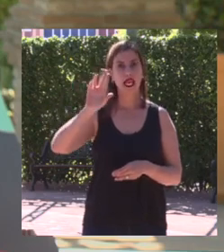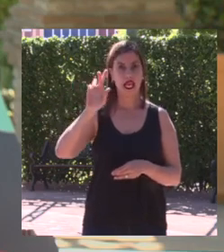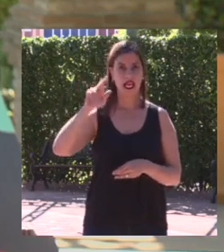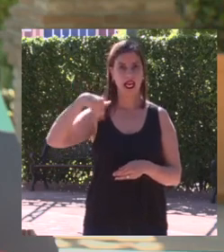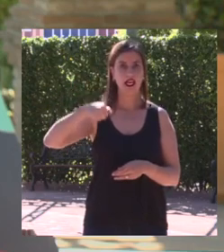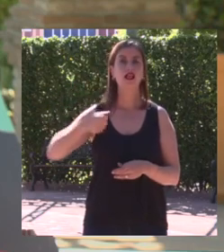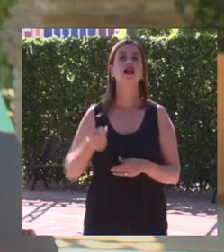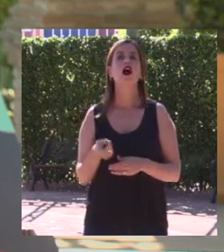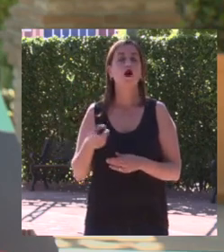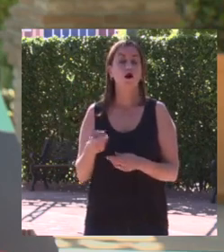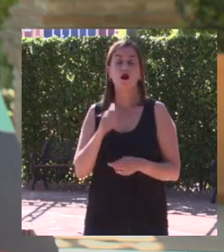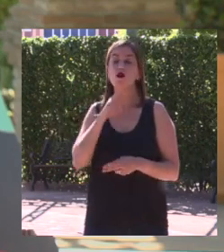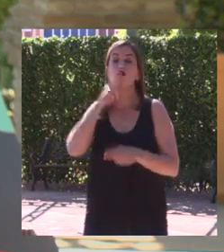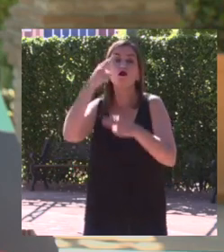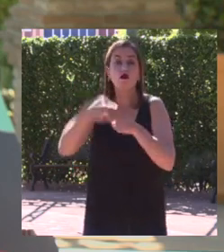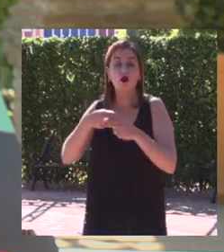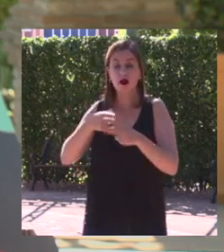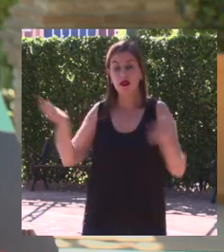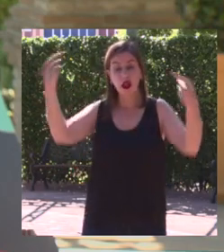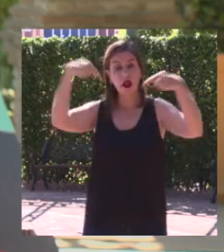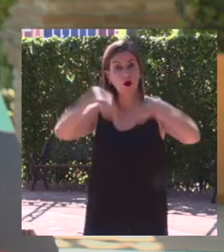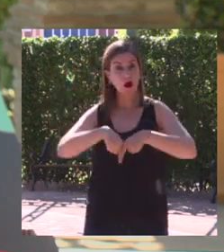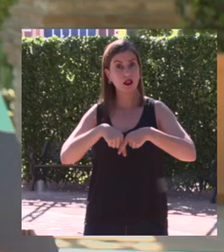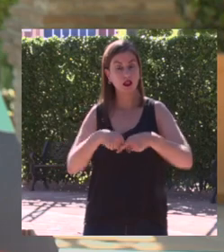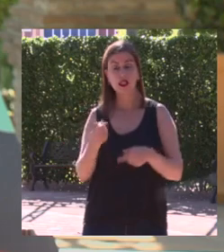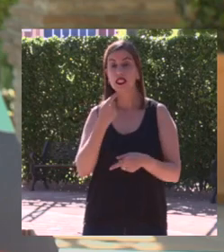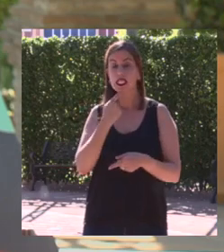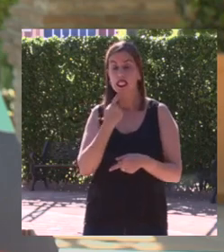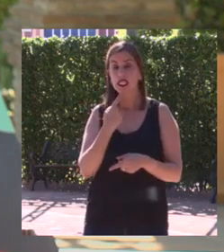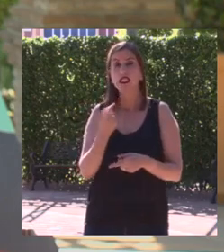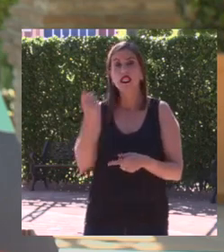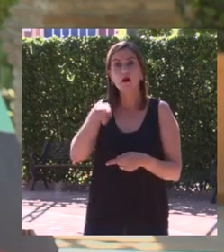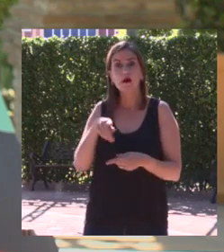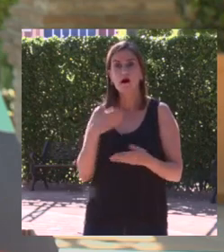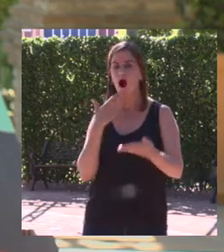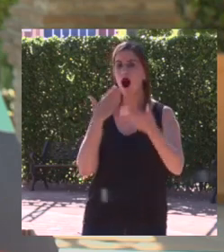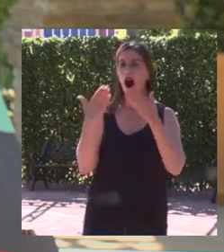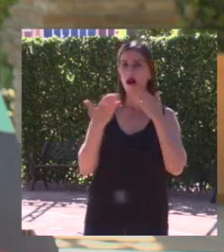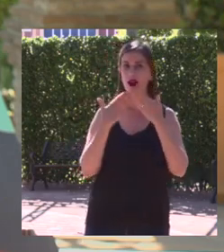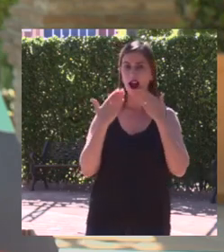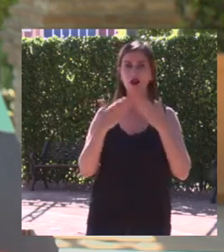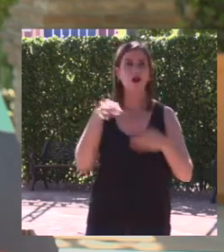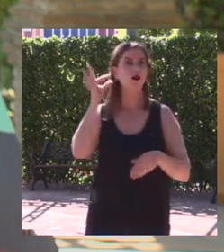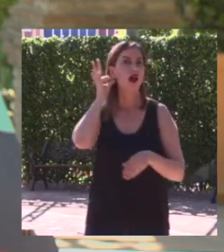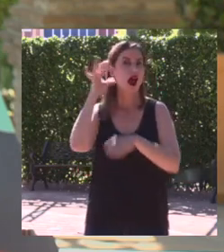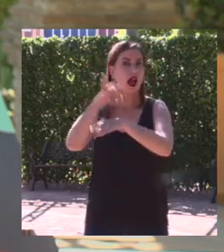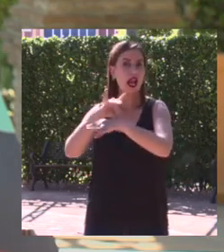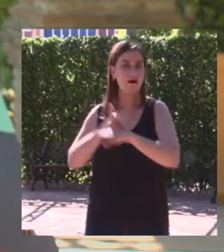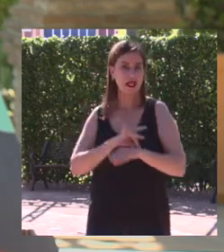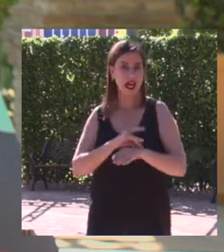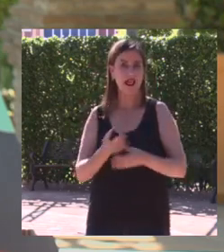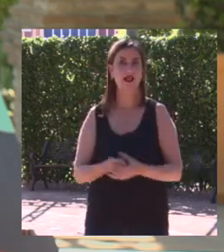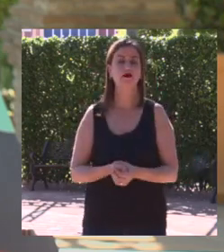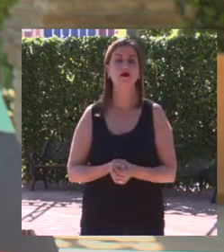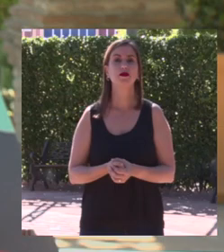encuentro indica, vamos a tener también la posibilidad de dialogar con Teresa, en este